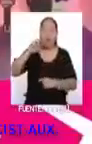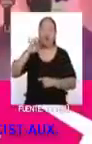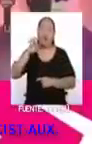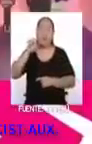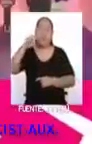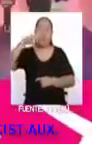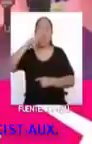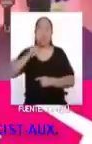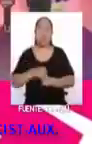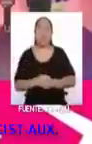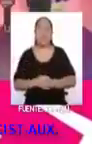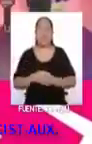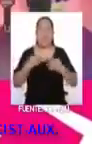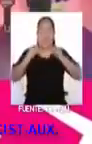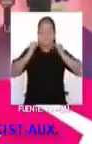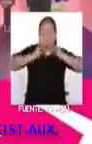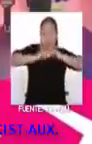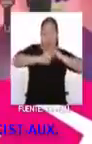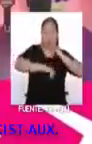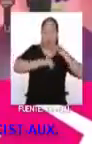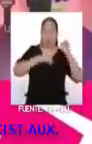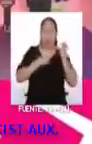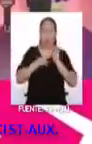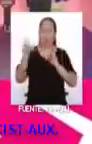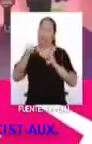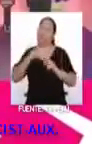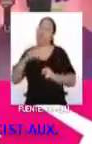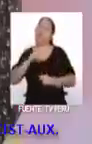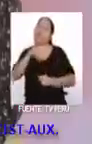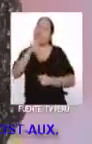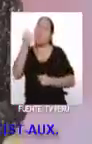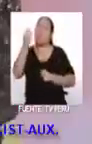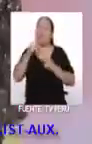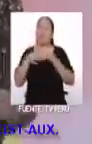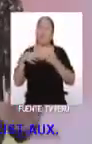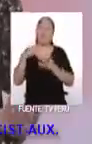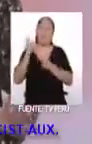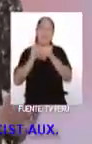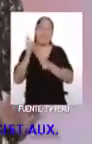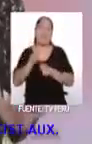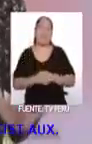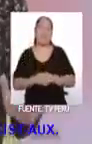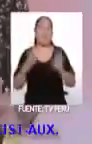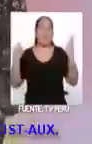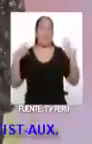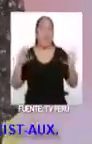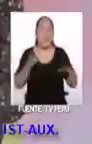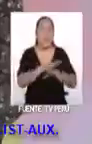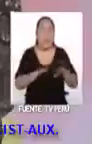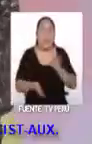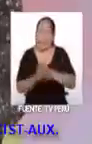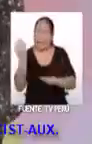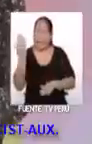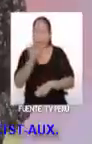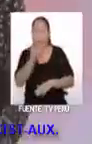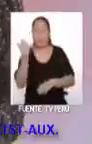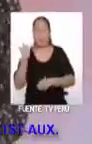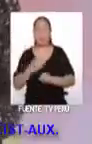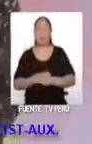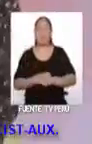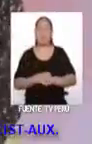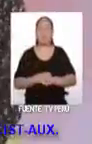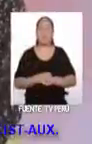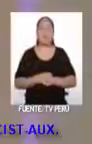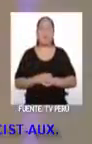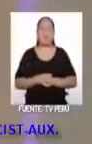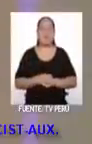Que nos haga disfrazarnos e imitarlos y personificarlos y todo eso. Verlas. Sacamos un apoyo juntos, ya, cerrado. Quedamos en